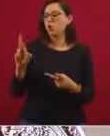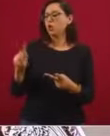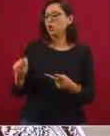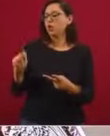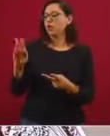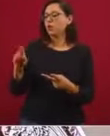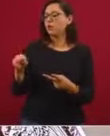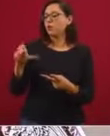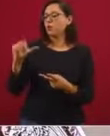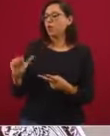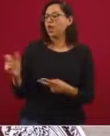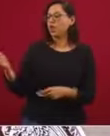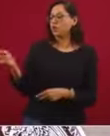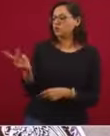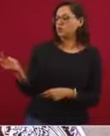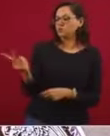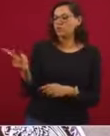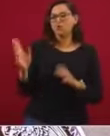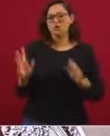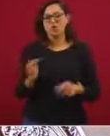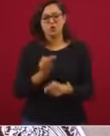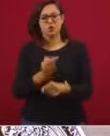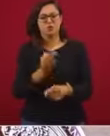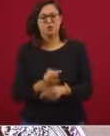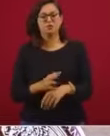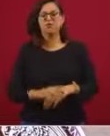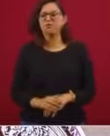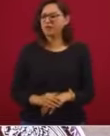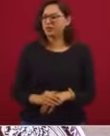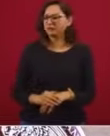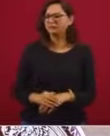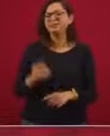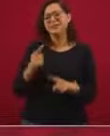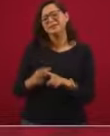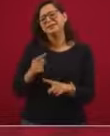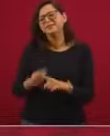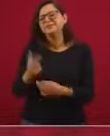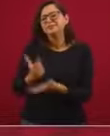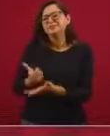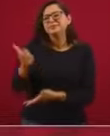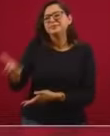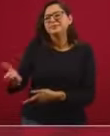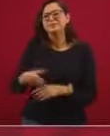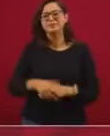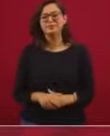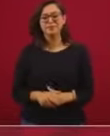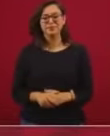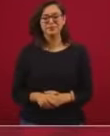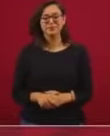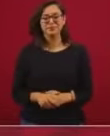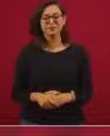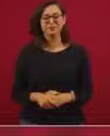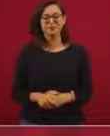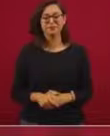de ellos, nos digan quién pompó, o sea,